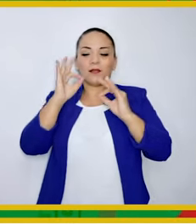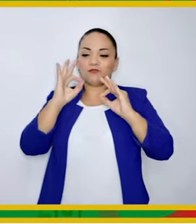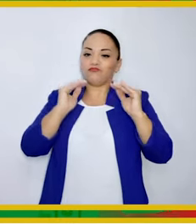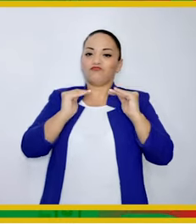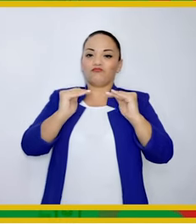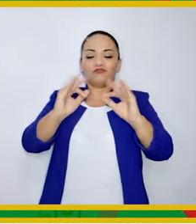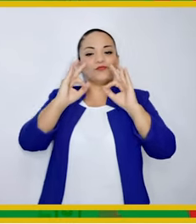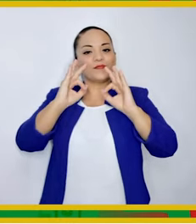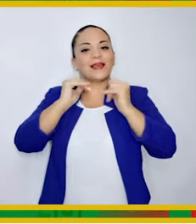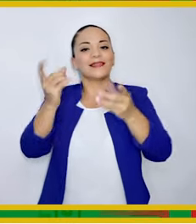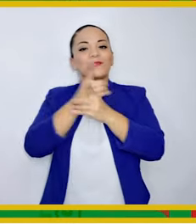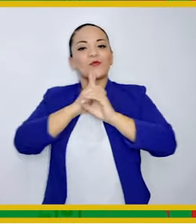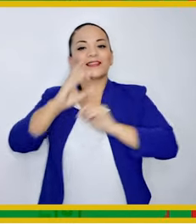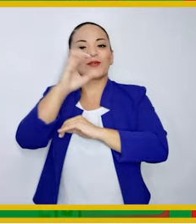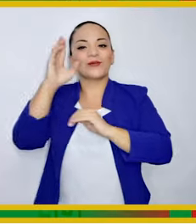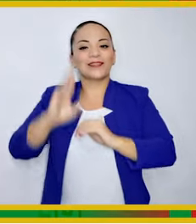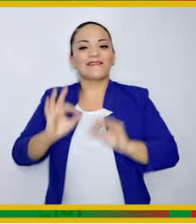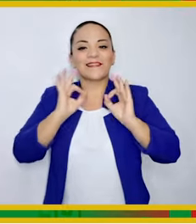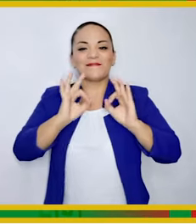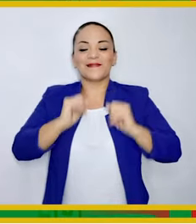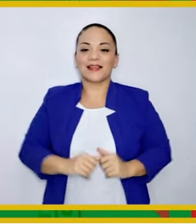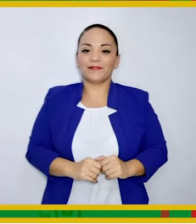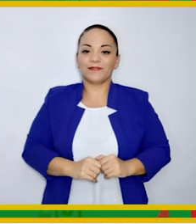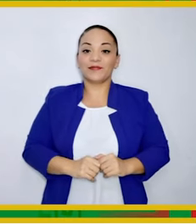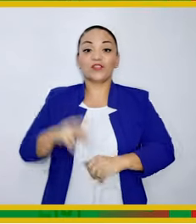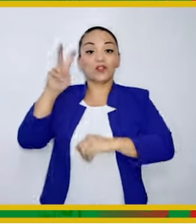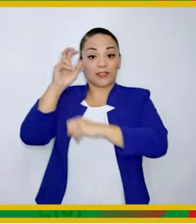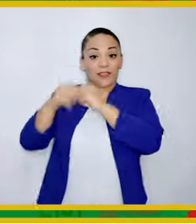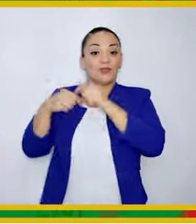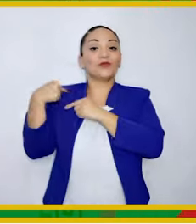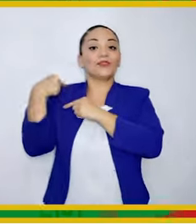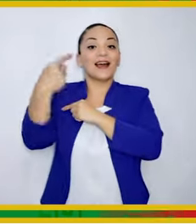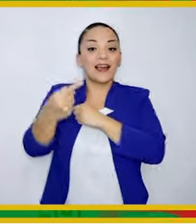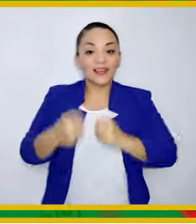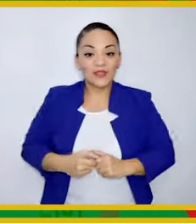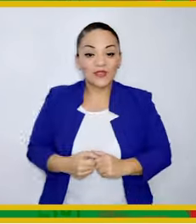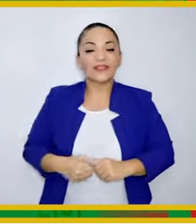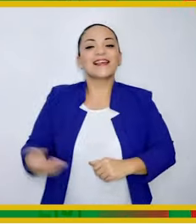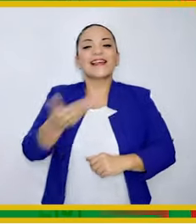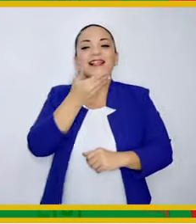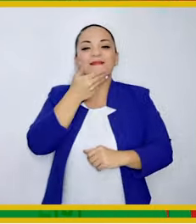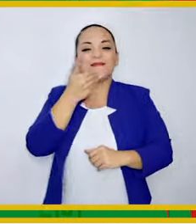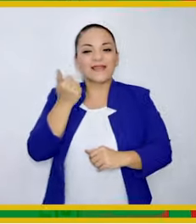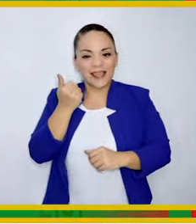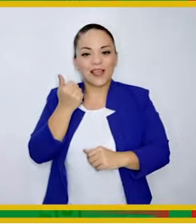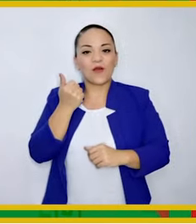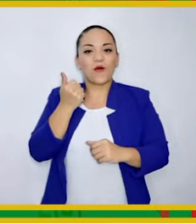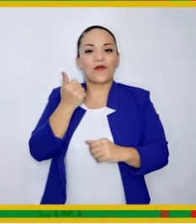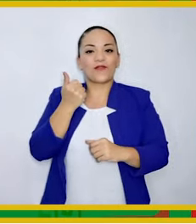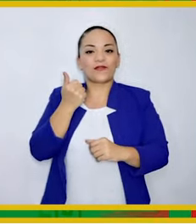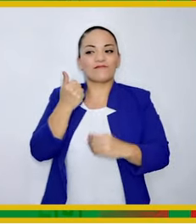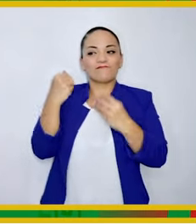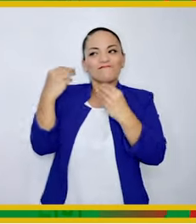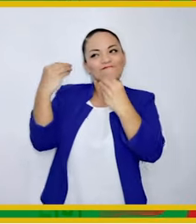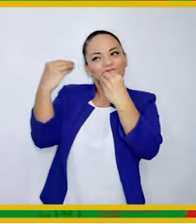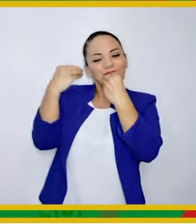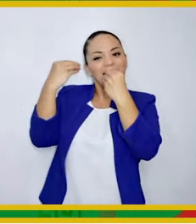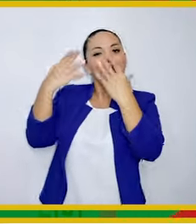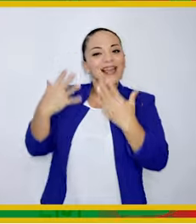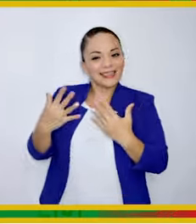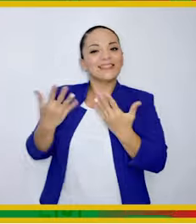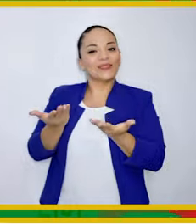quietud política Y democrática de Costa Rica Dos siglos han sido El mejor